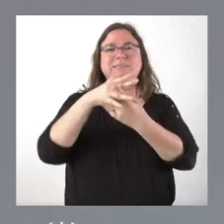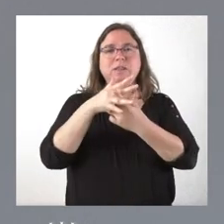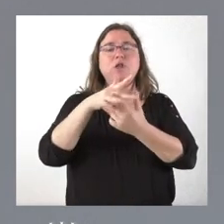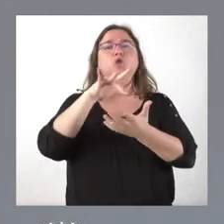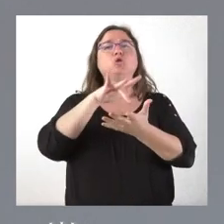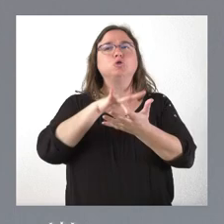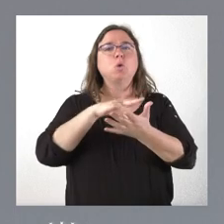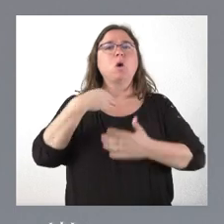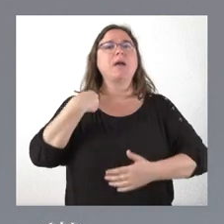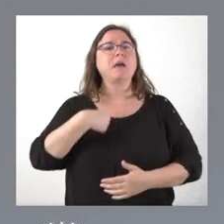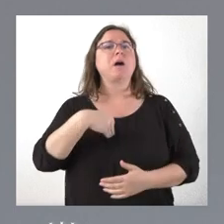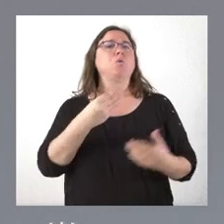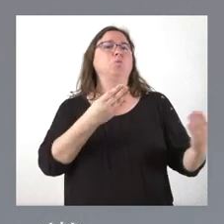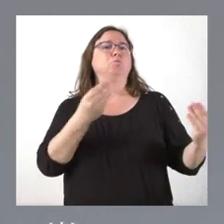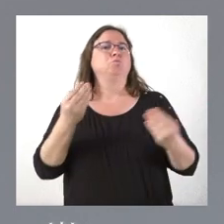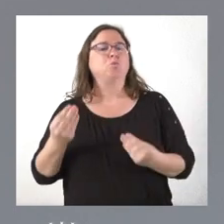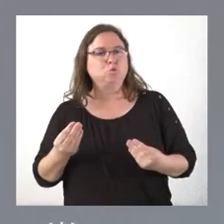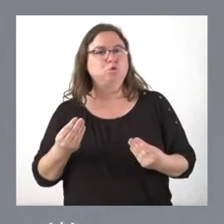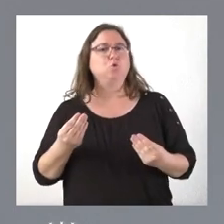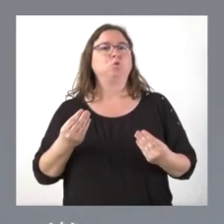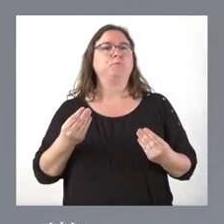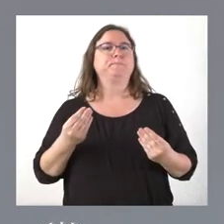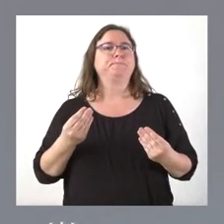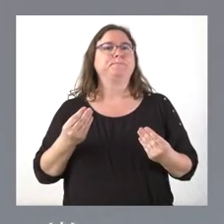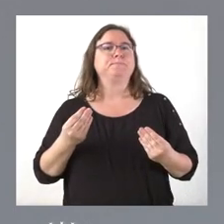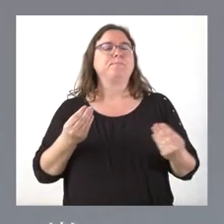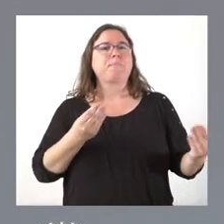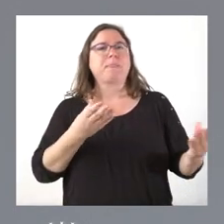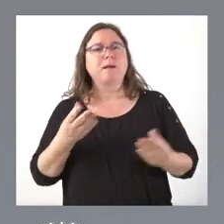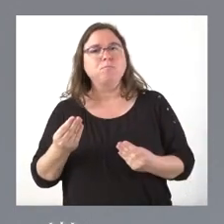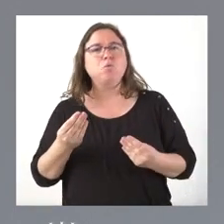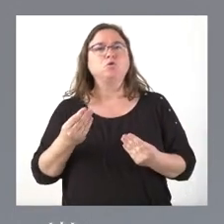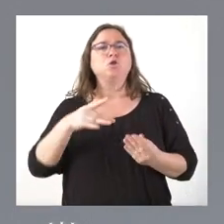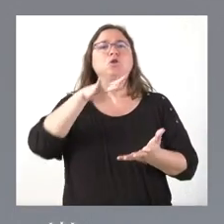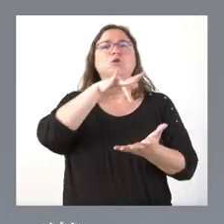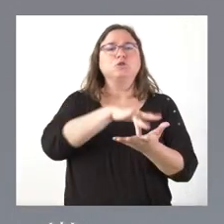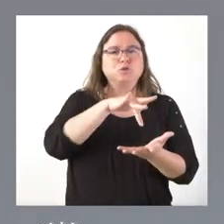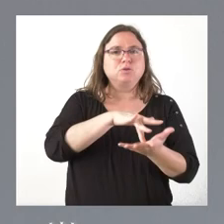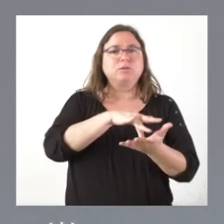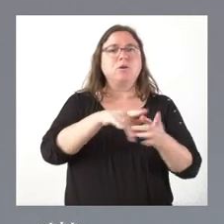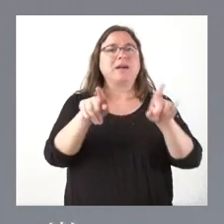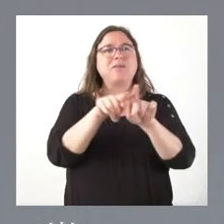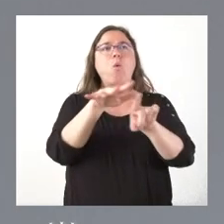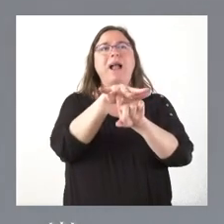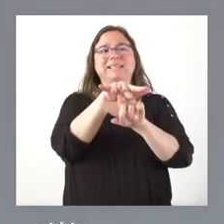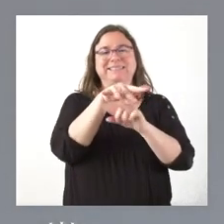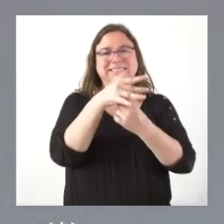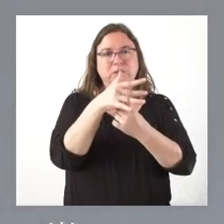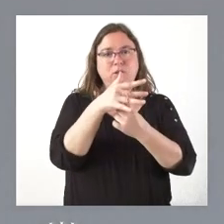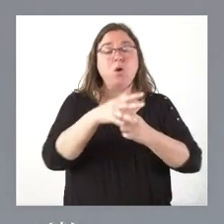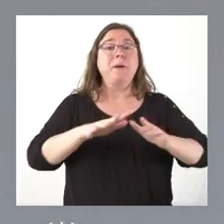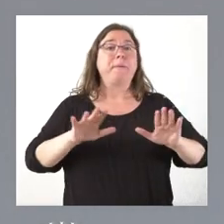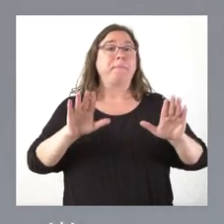muchísimo, muchísimo, los monumentos que se encuentran en esa situación, pero